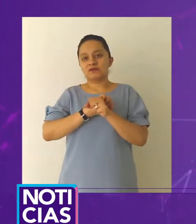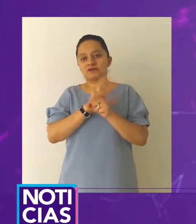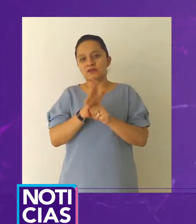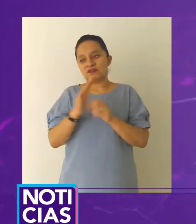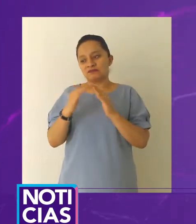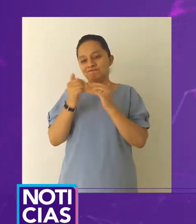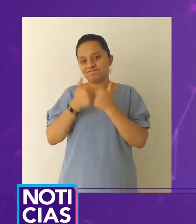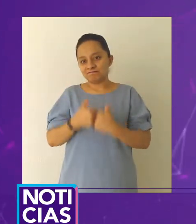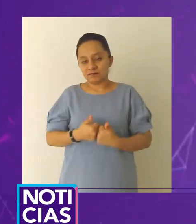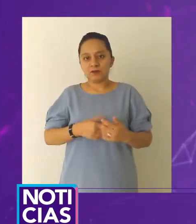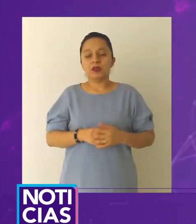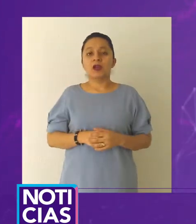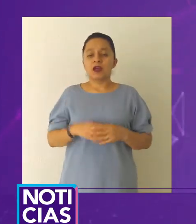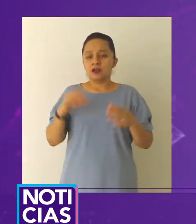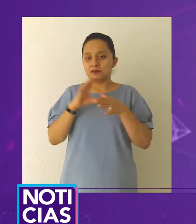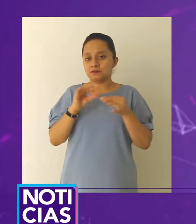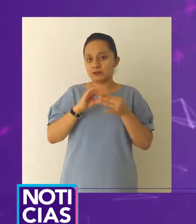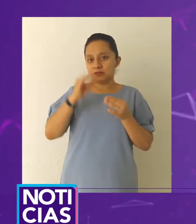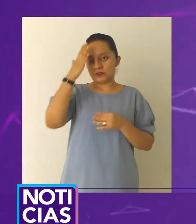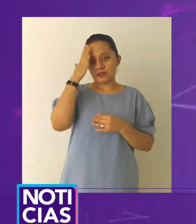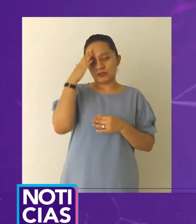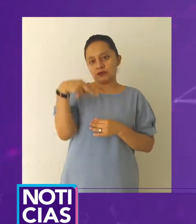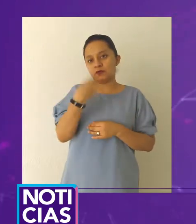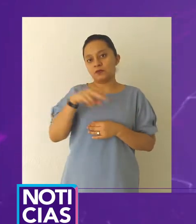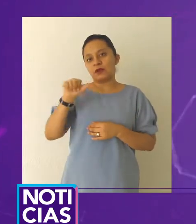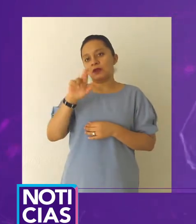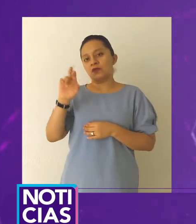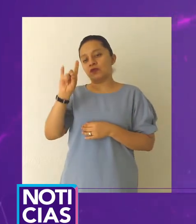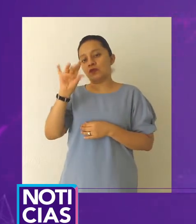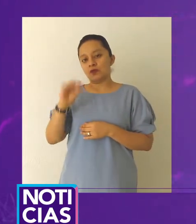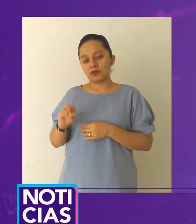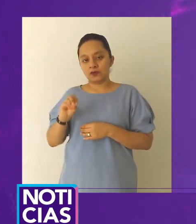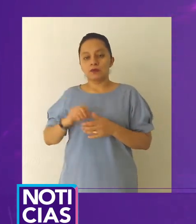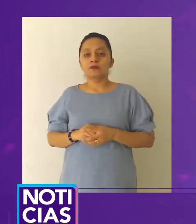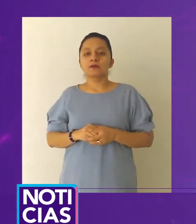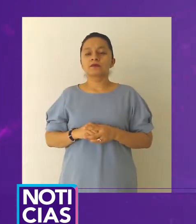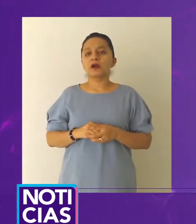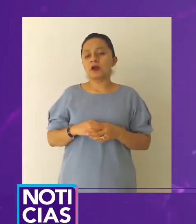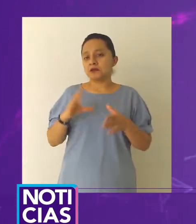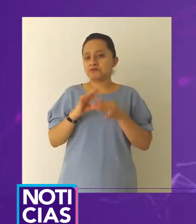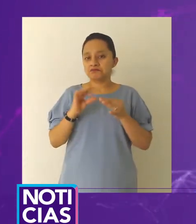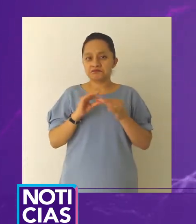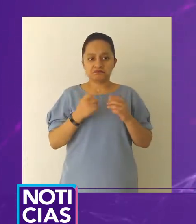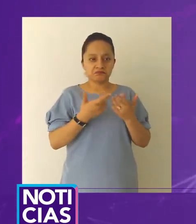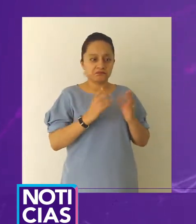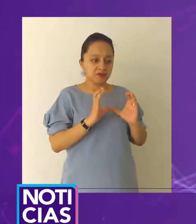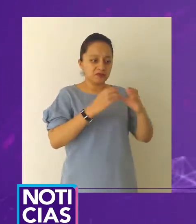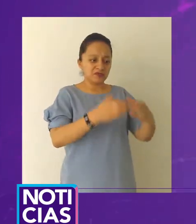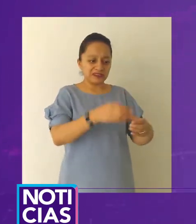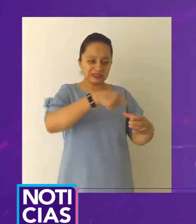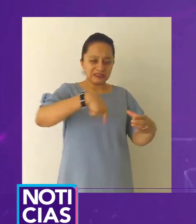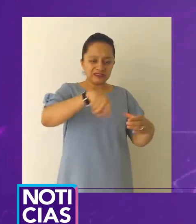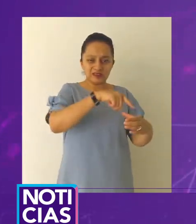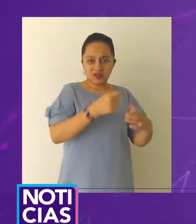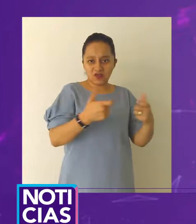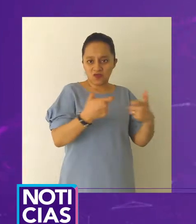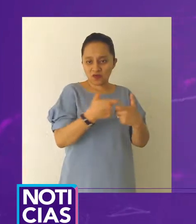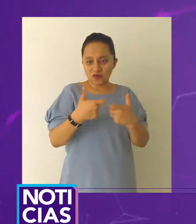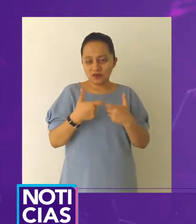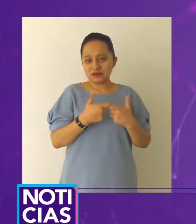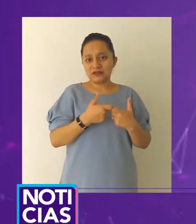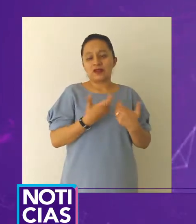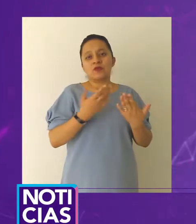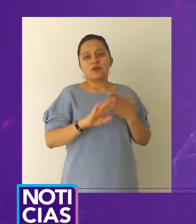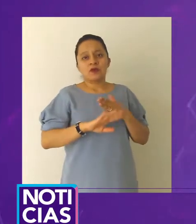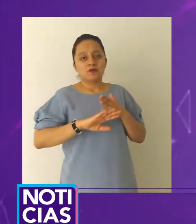diésel, ya que a la fecha se supera el 60% la caída de las ventas de hidrocarburos, pero no se han dado de baja el personal, manifestó Enrique Arroyo Enzástiga,